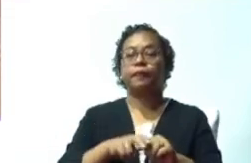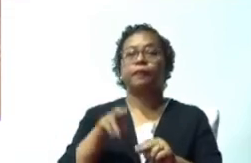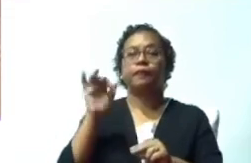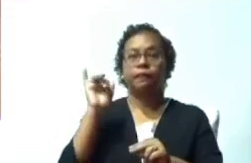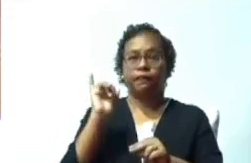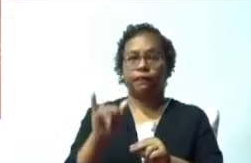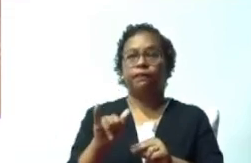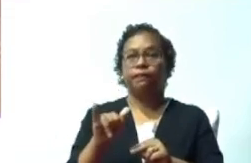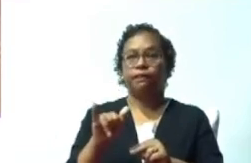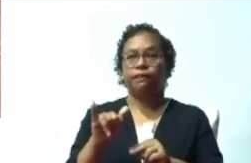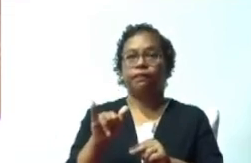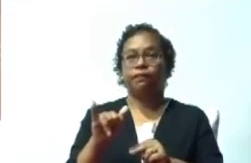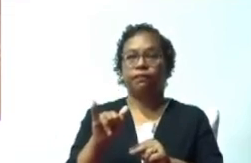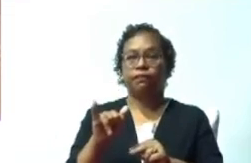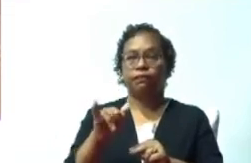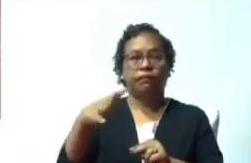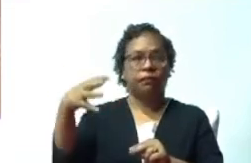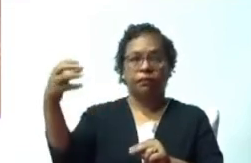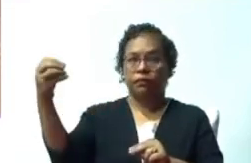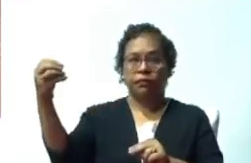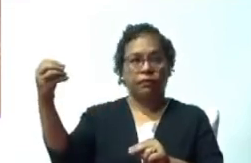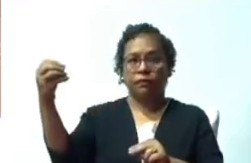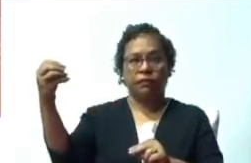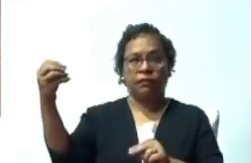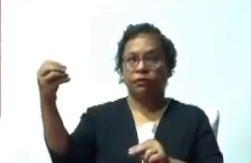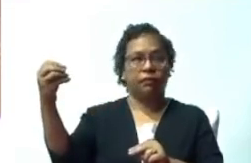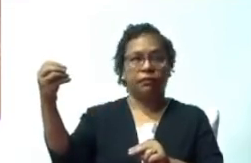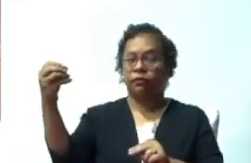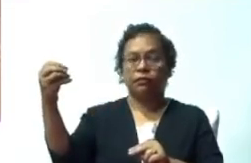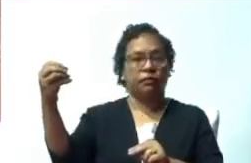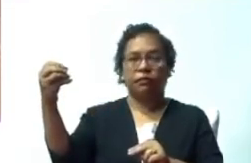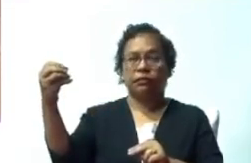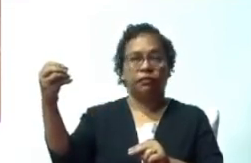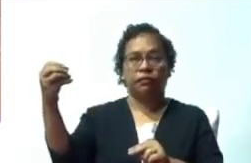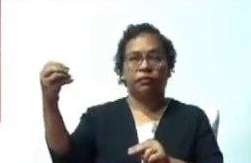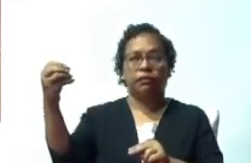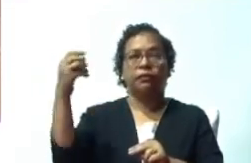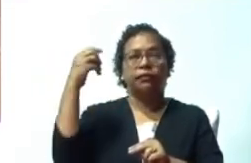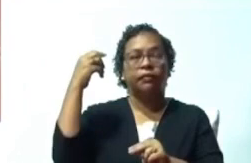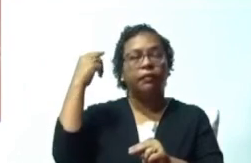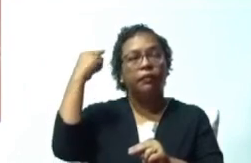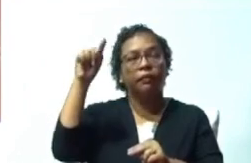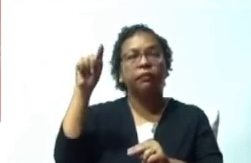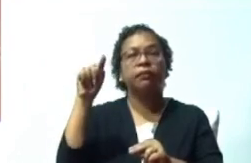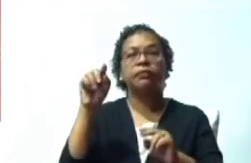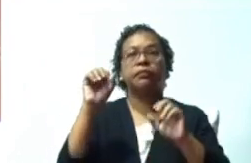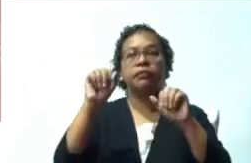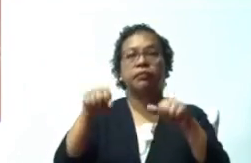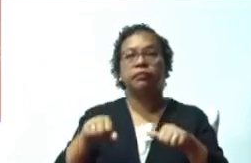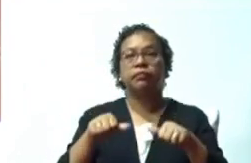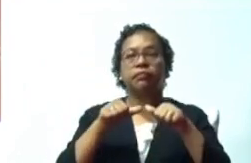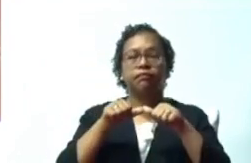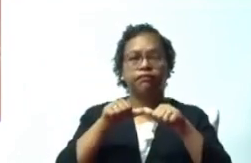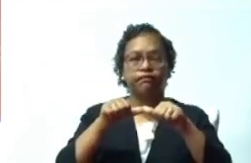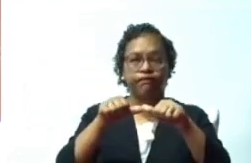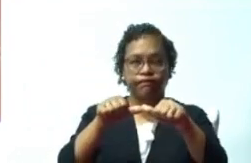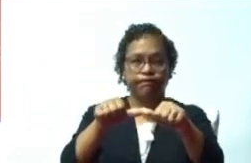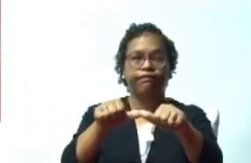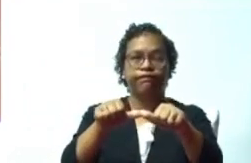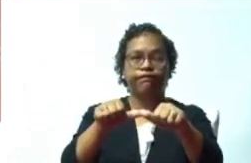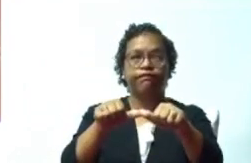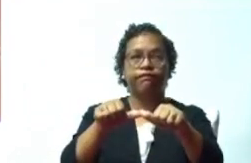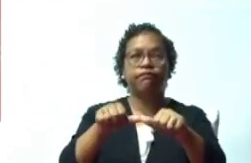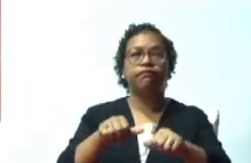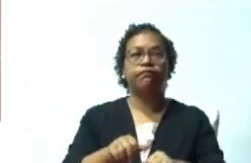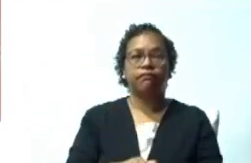que podamos, ¿cómo se llama?, dar adelante, darle curso a